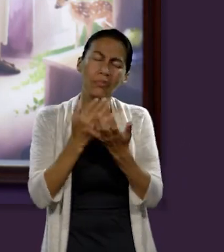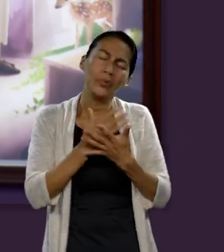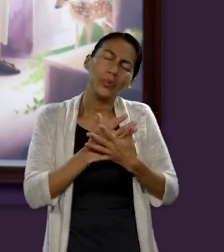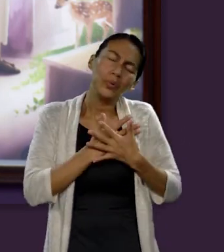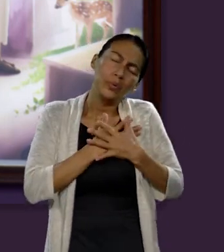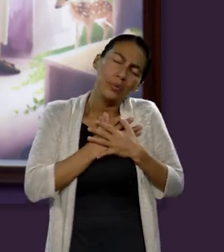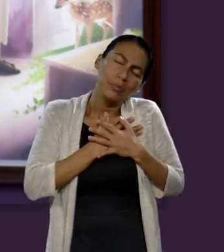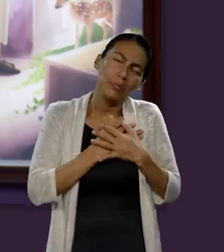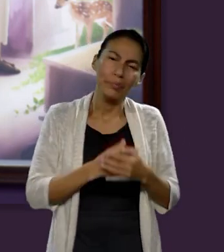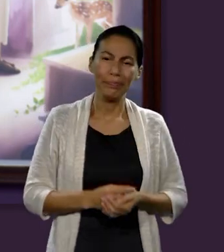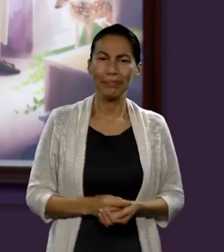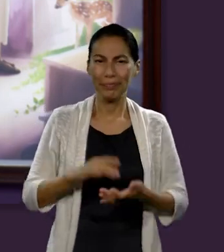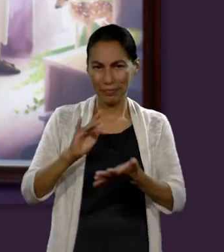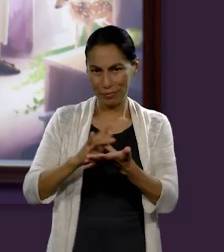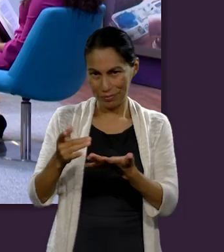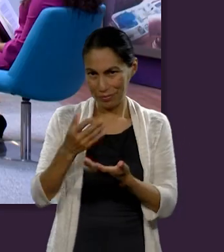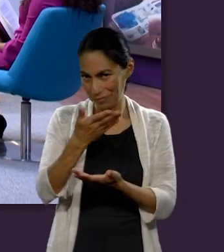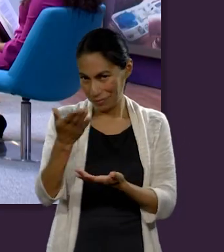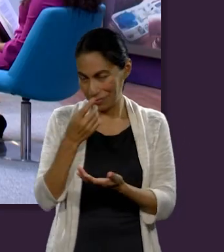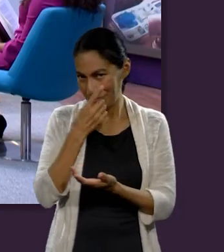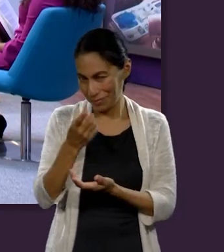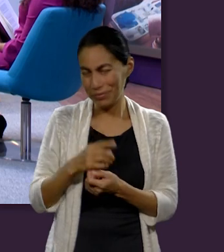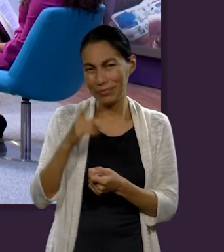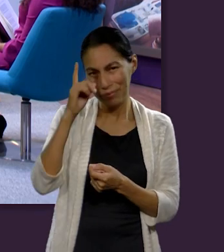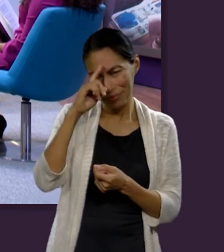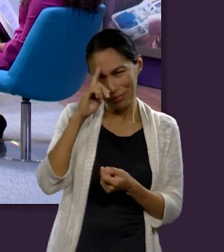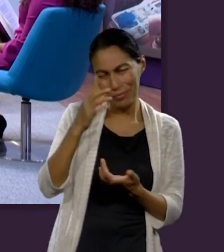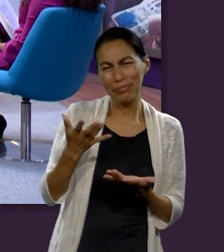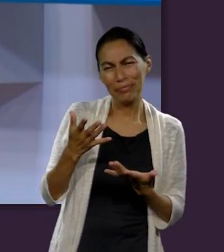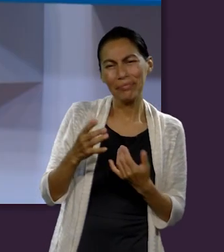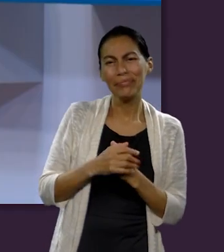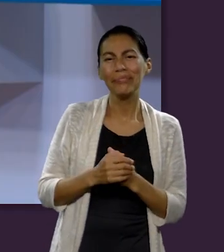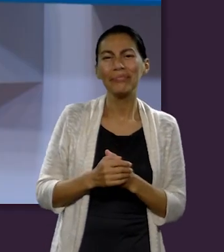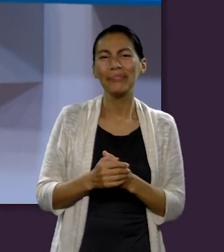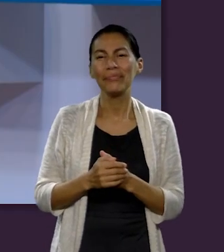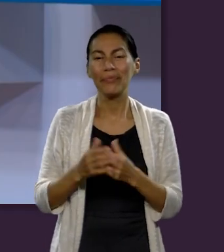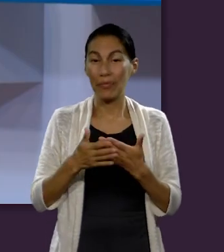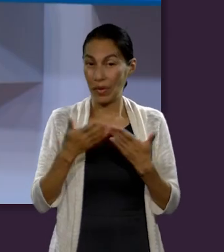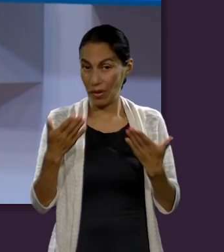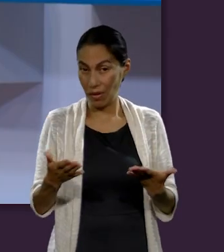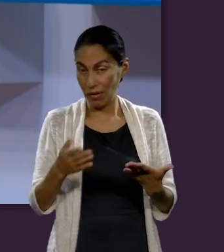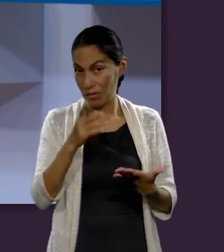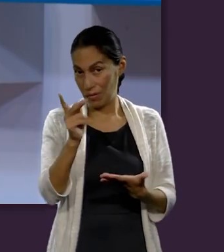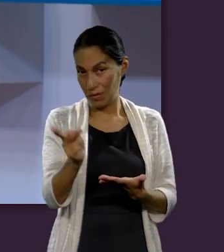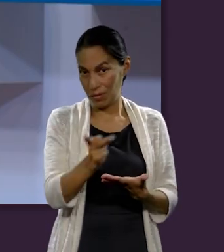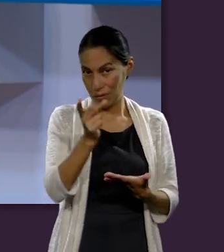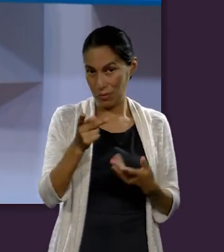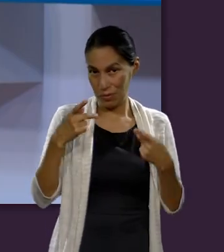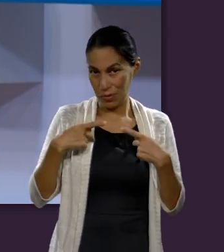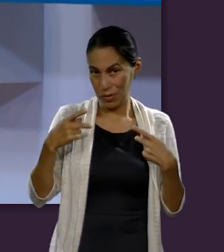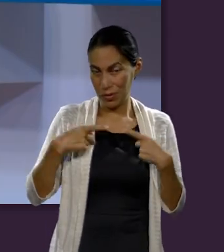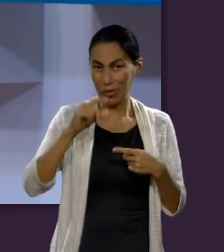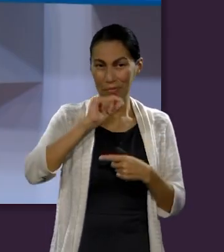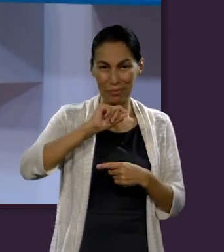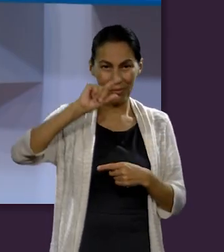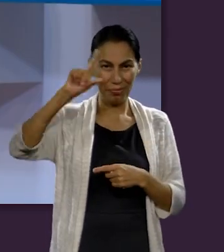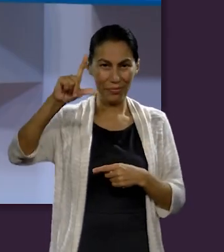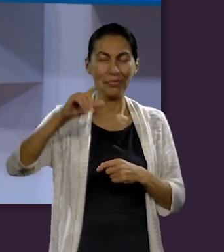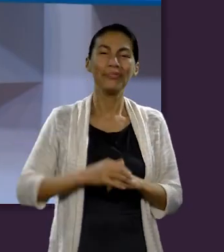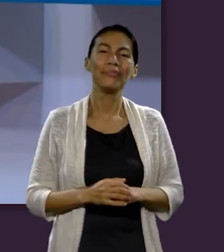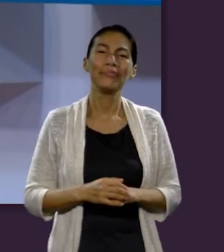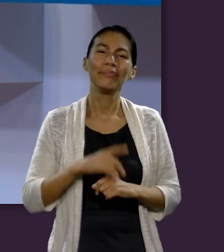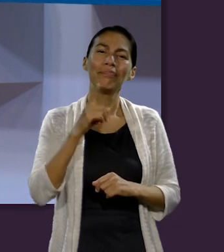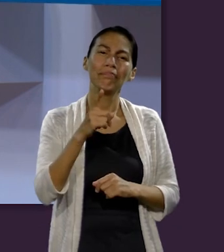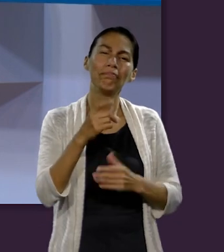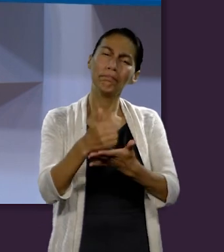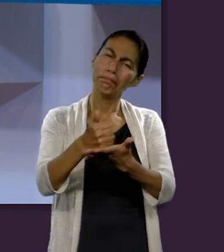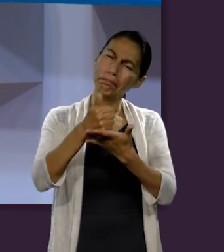forma. Amén. Gracias. Gracias por ese aporte y por afianzar esta idea. Y ahora vamos a